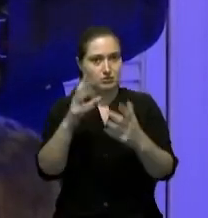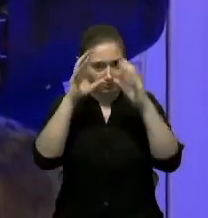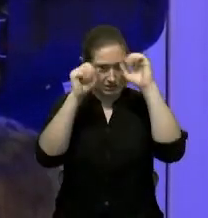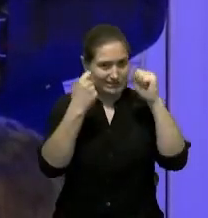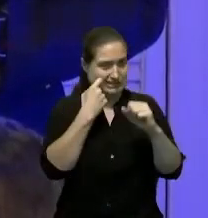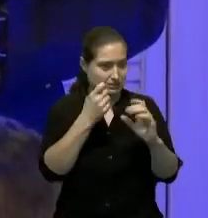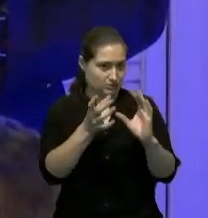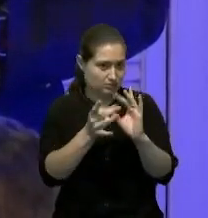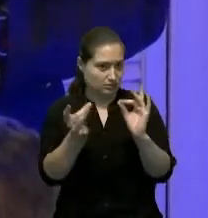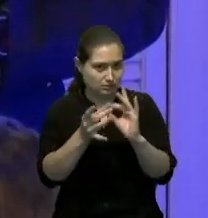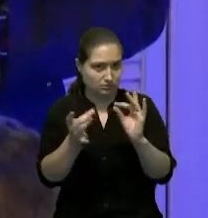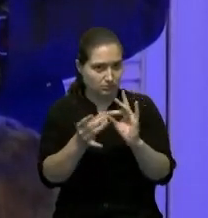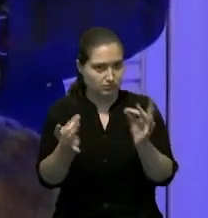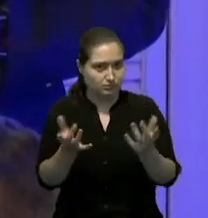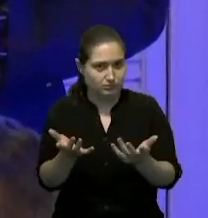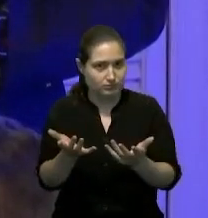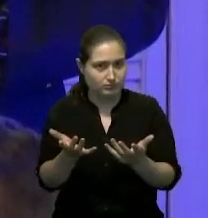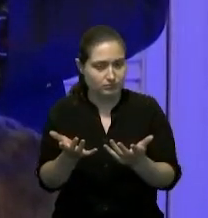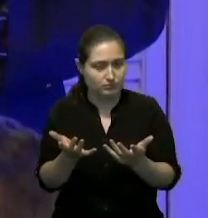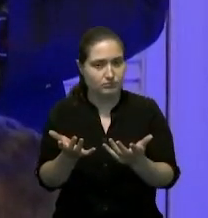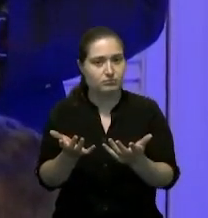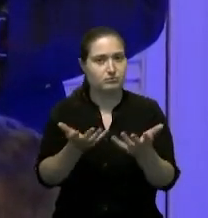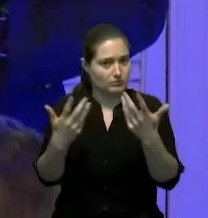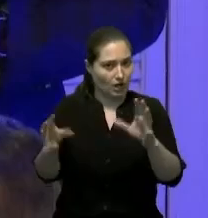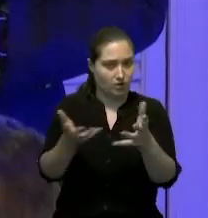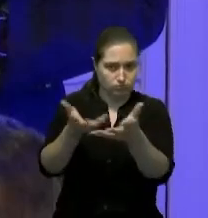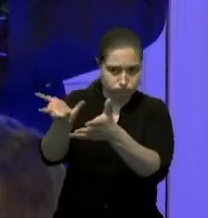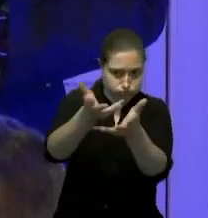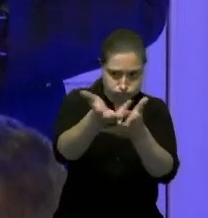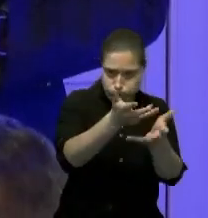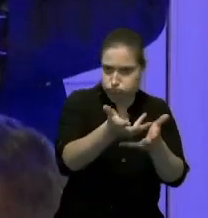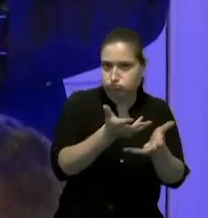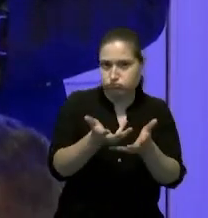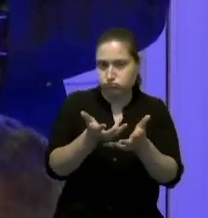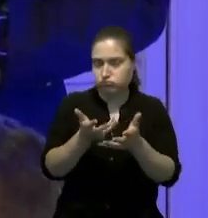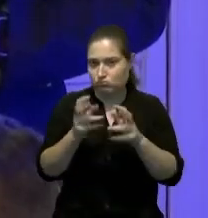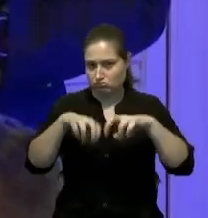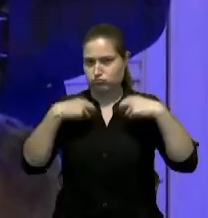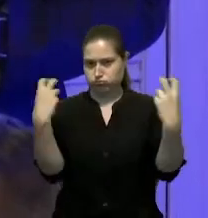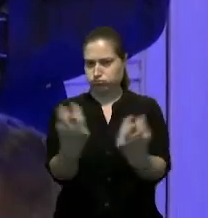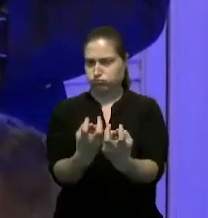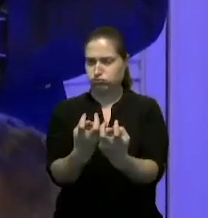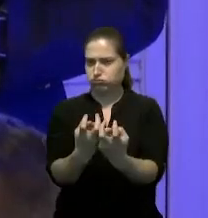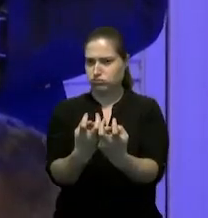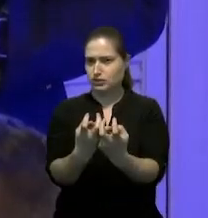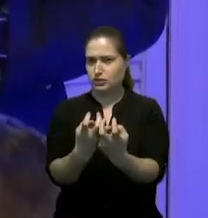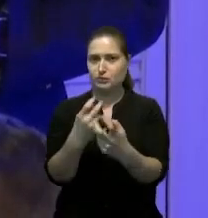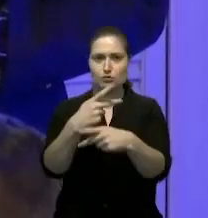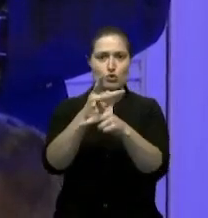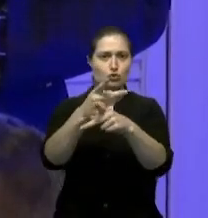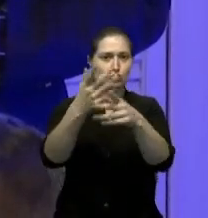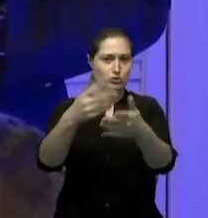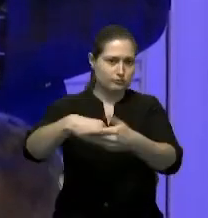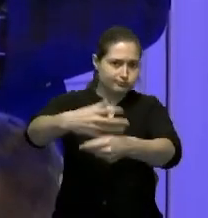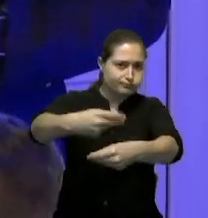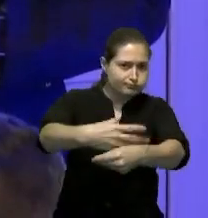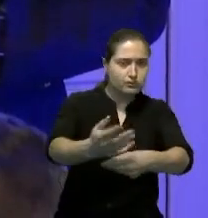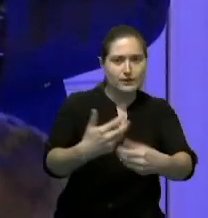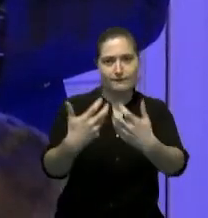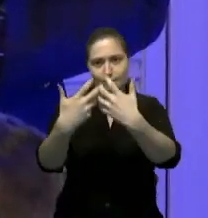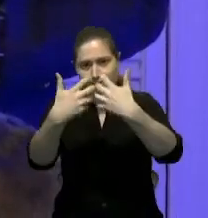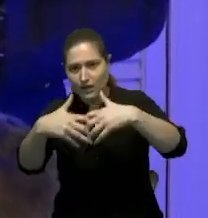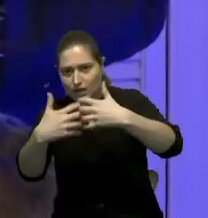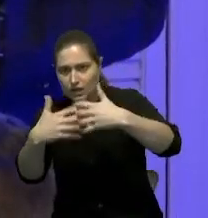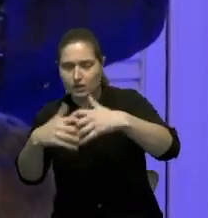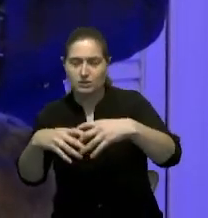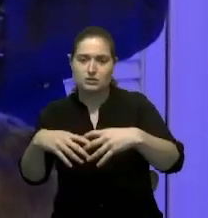se consultaron y se sentaron nos sentamos en la mesa con los productores con la factoría con